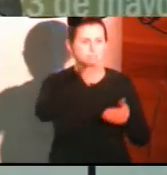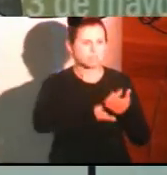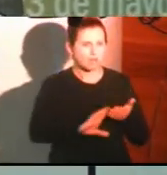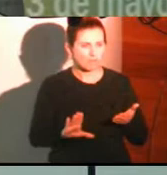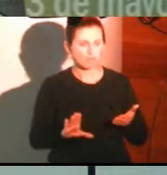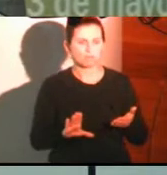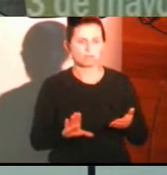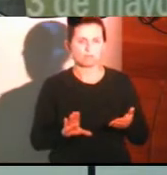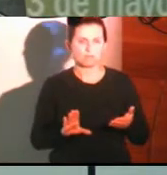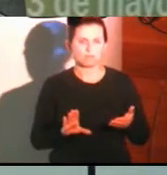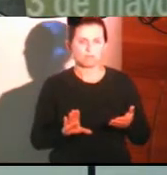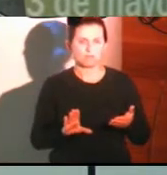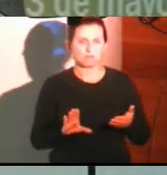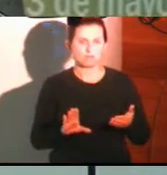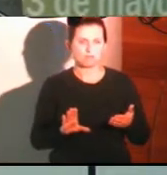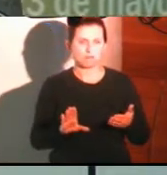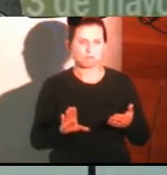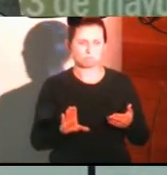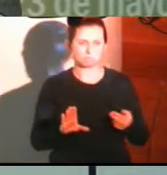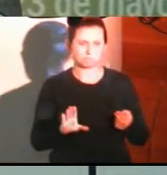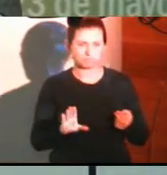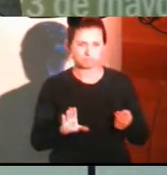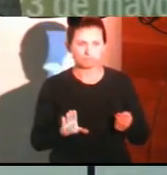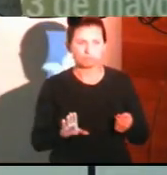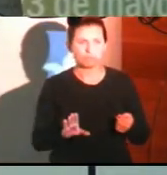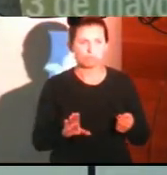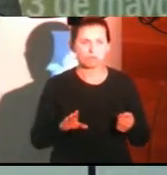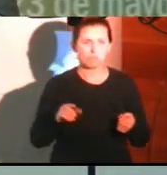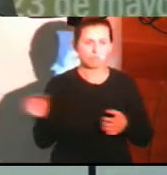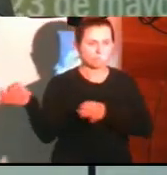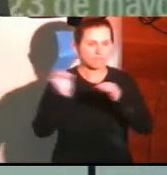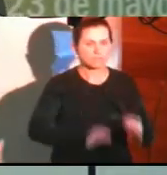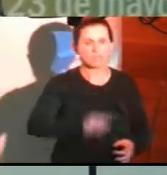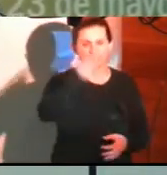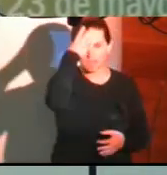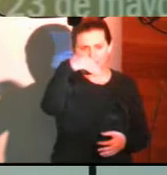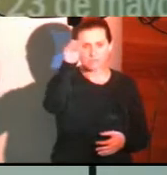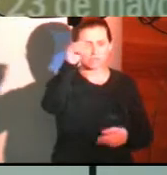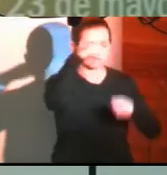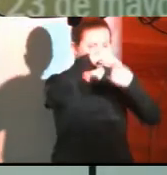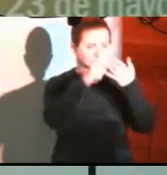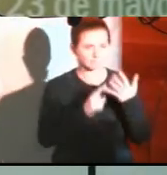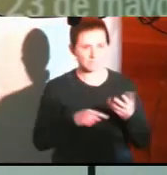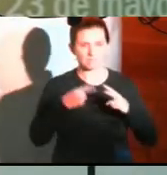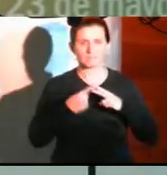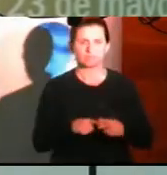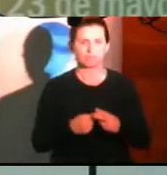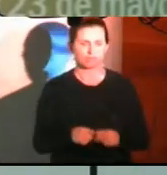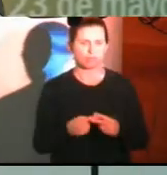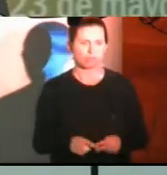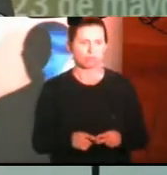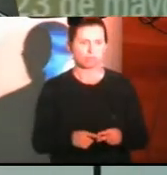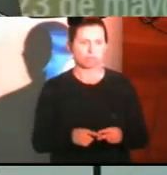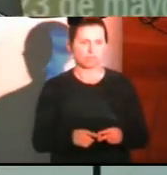que es que ya están viajando hacia Villa La Angostura todos los elementos de tecnología que